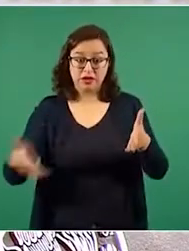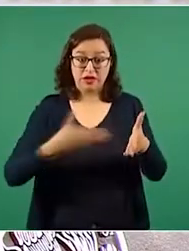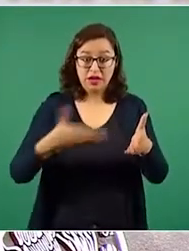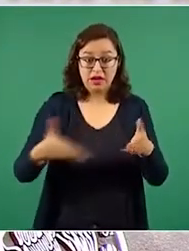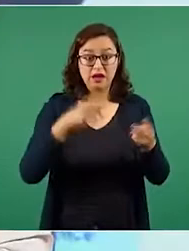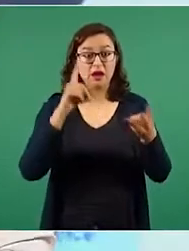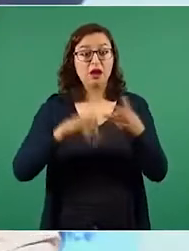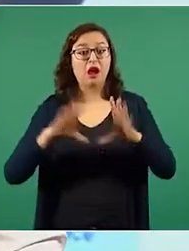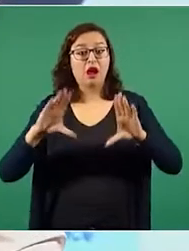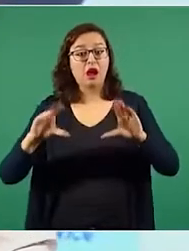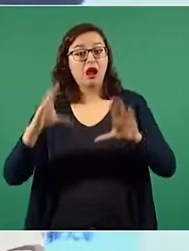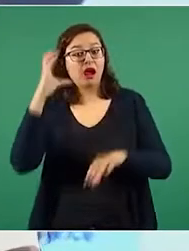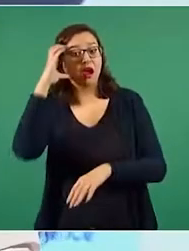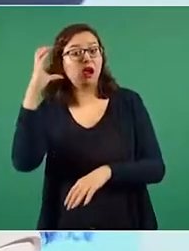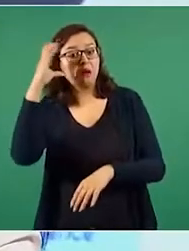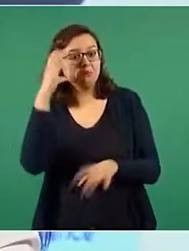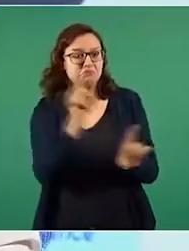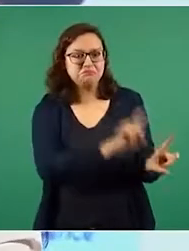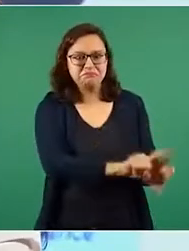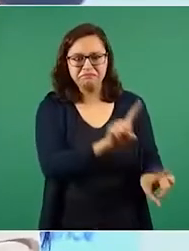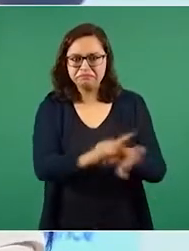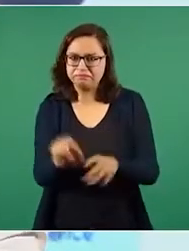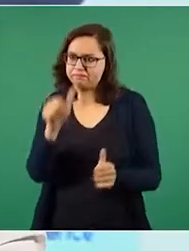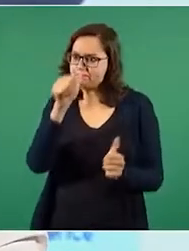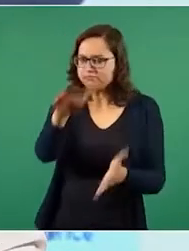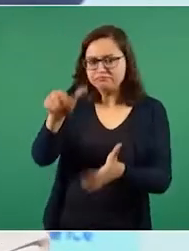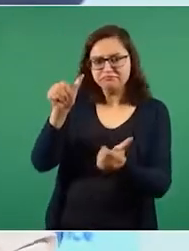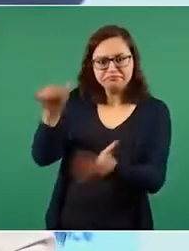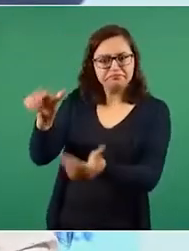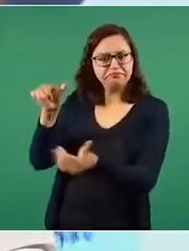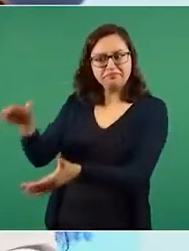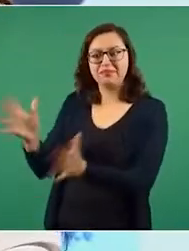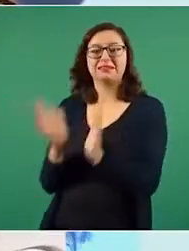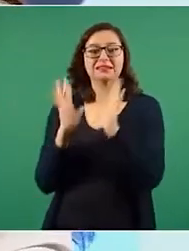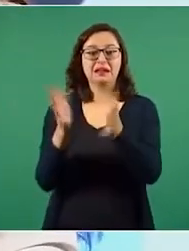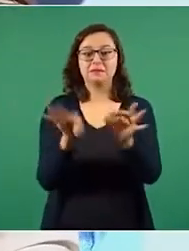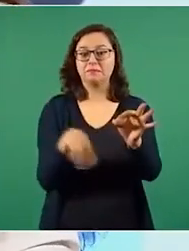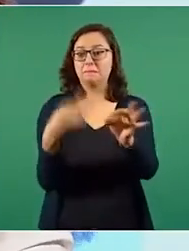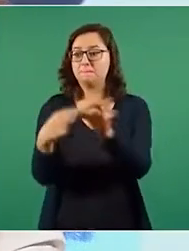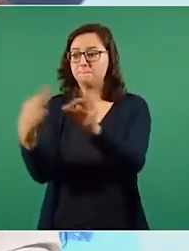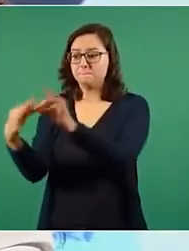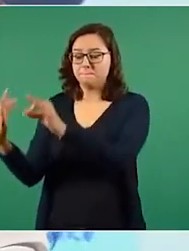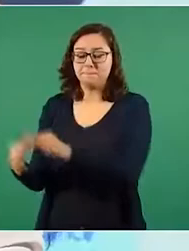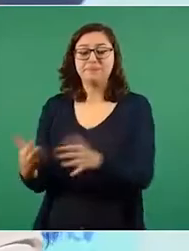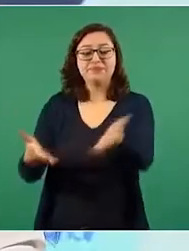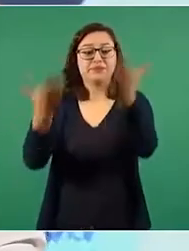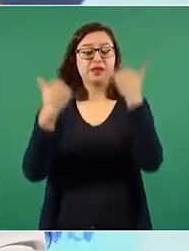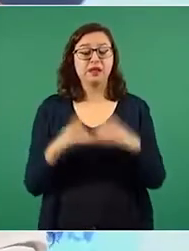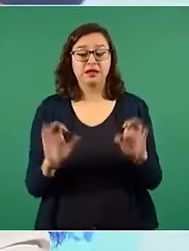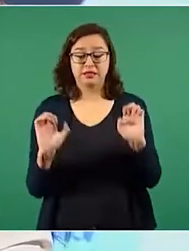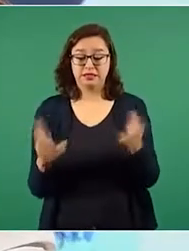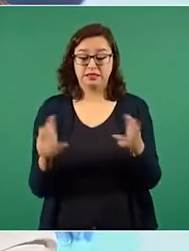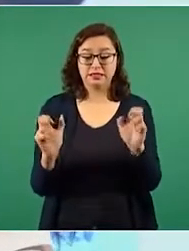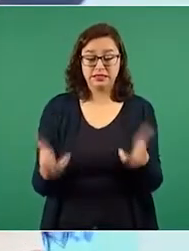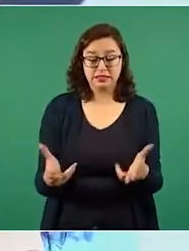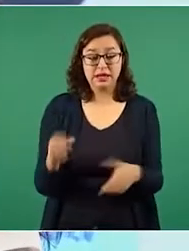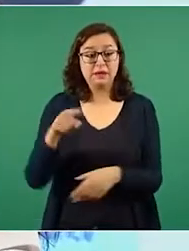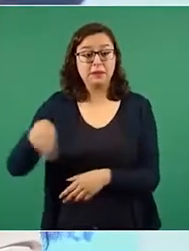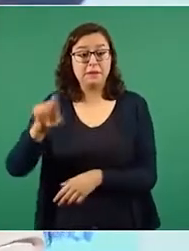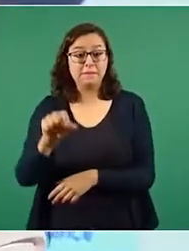colchón, entre otros enseres. En el caso de Chiapas, de 26 mil 132 familias